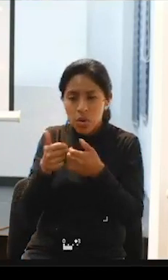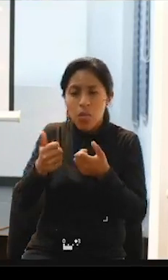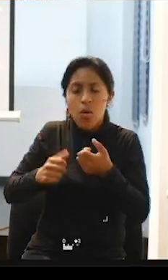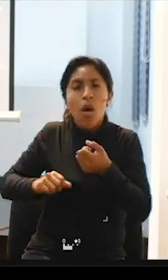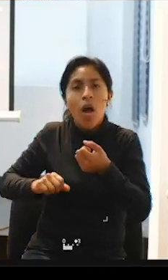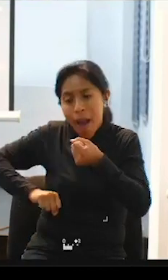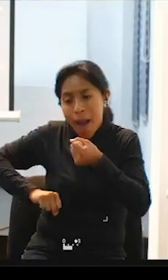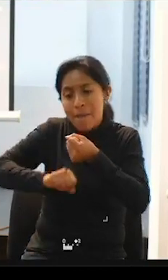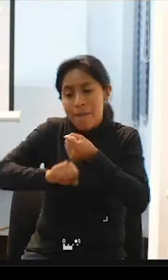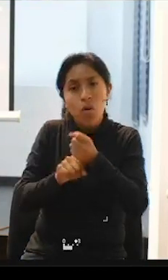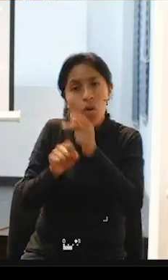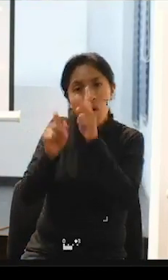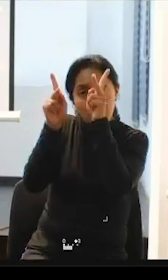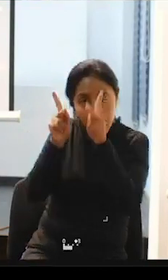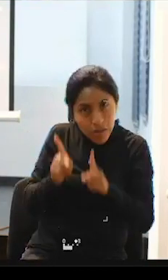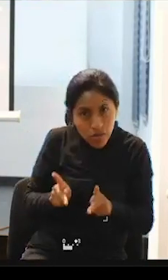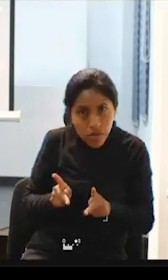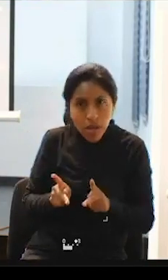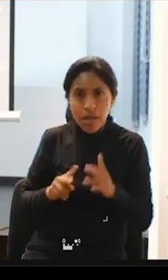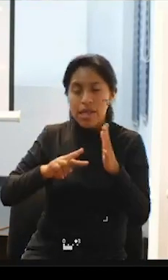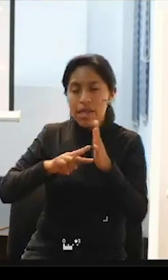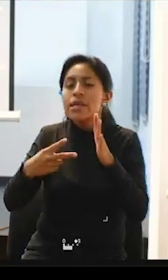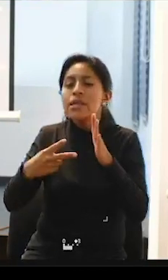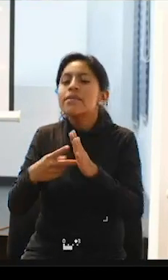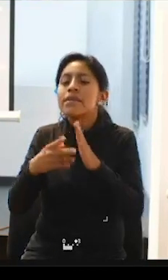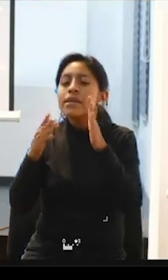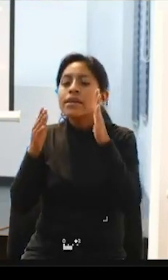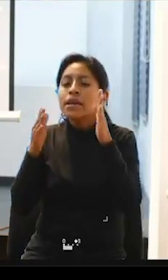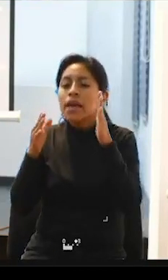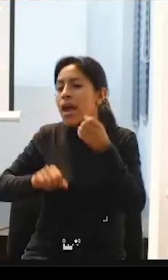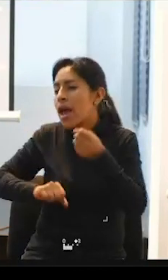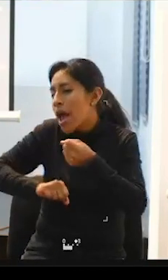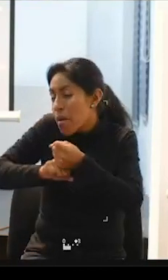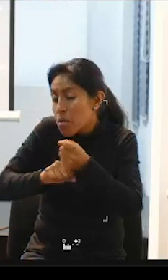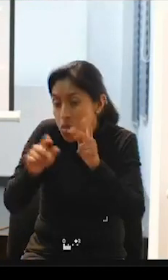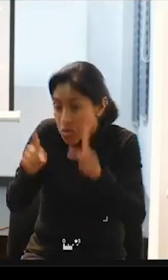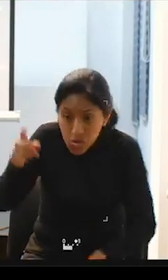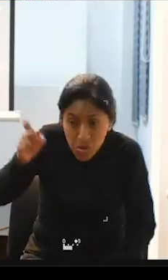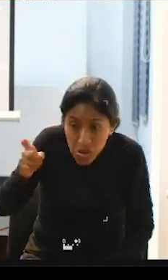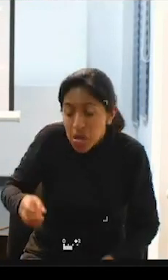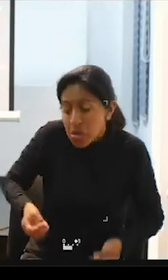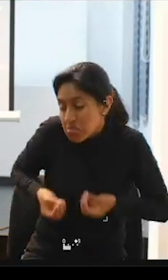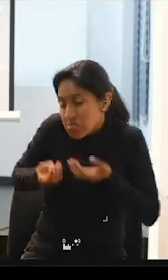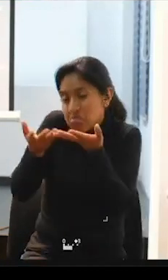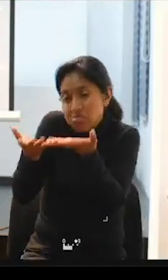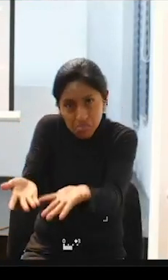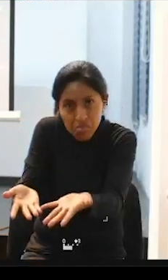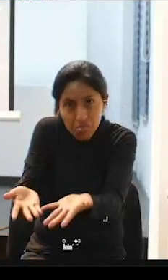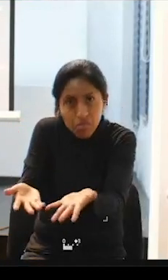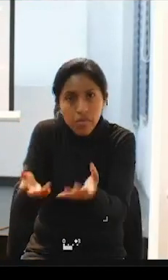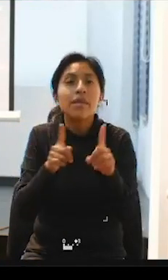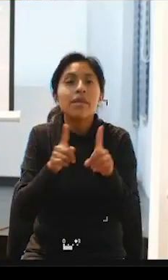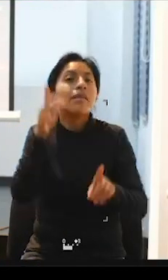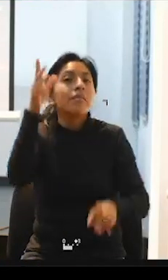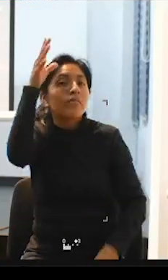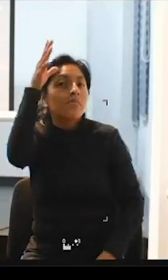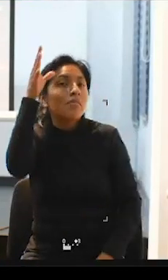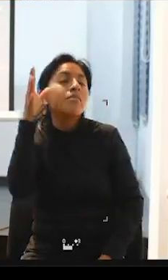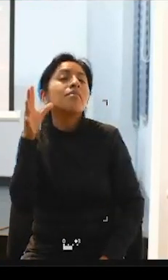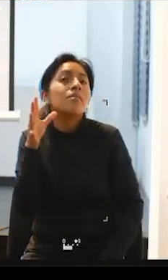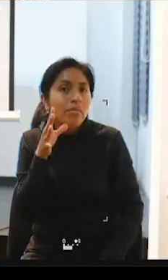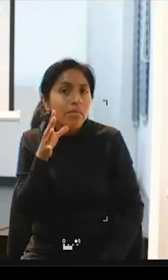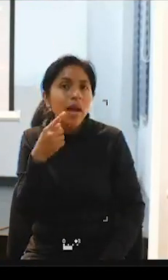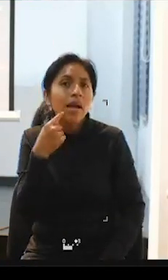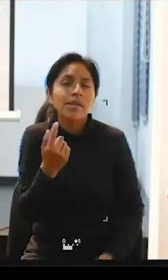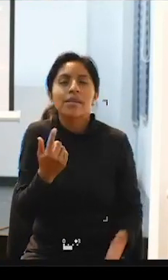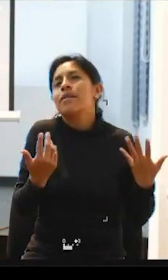recurso apto para cualquier hogar que lo necesite y que los padres puedan decir pues